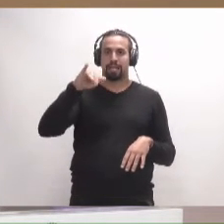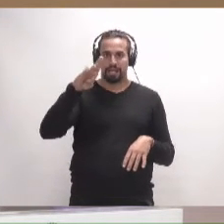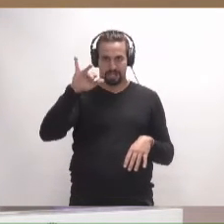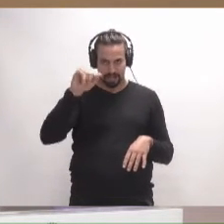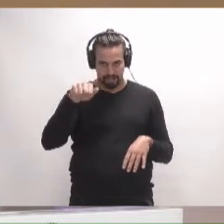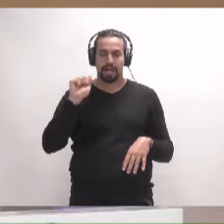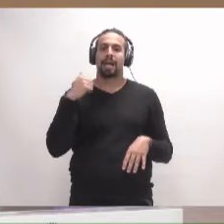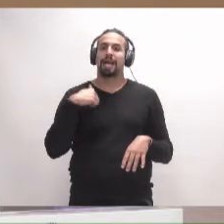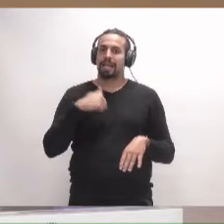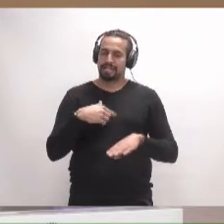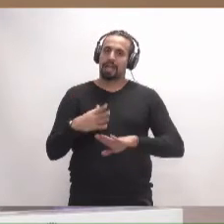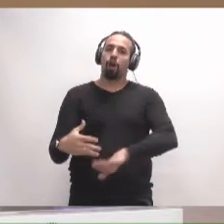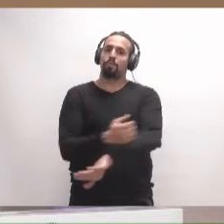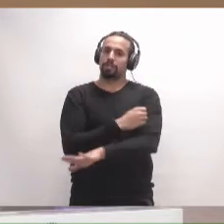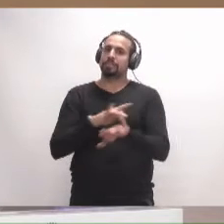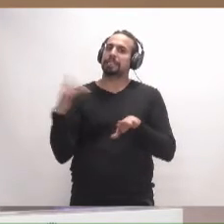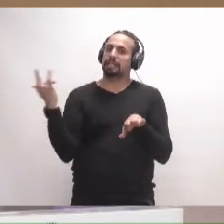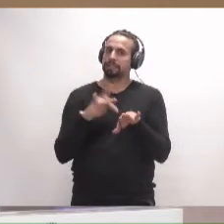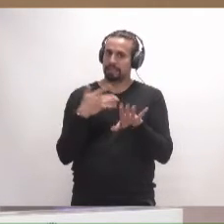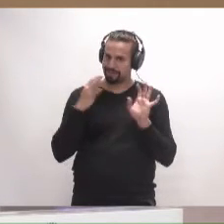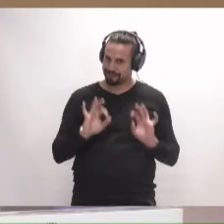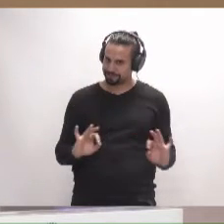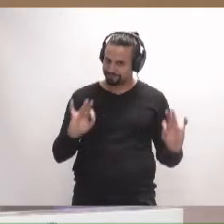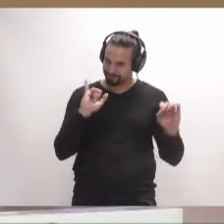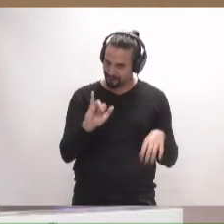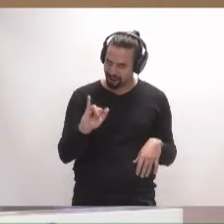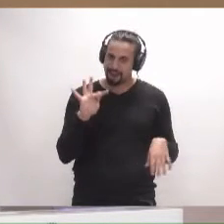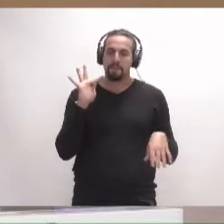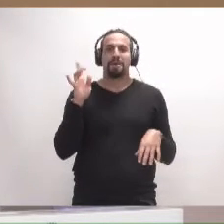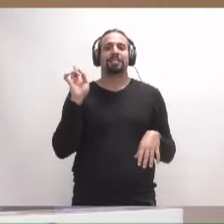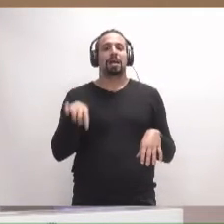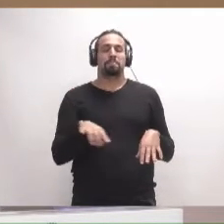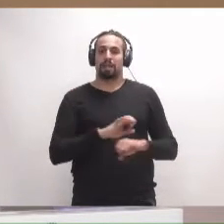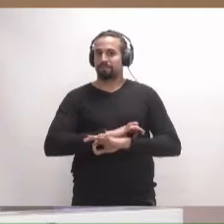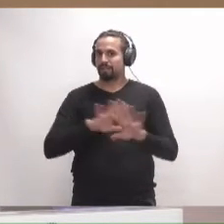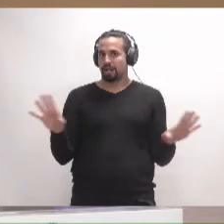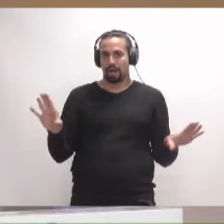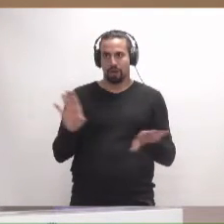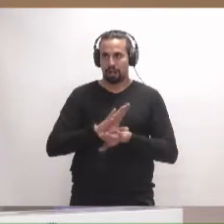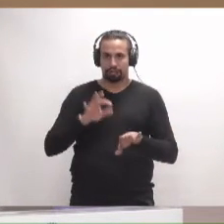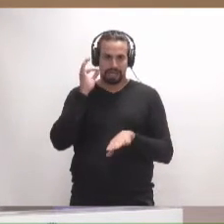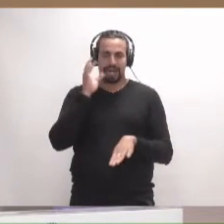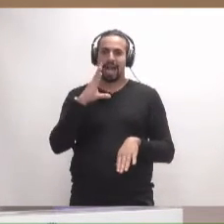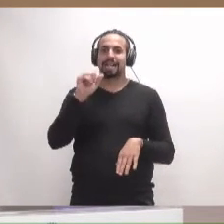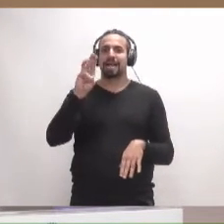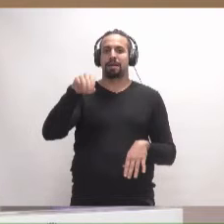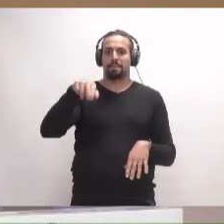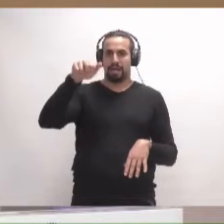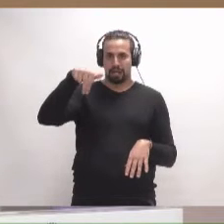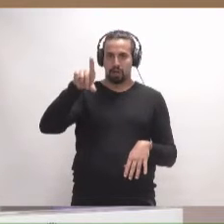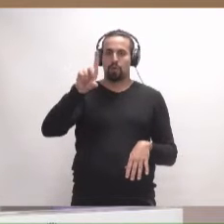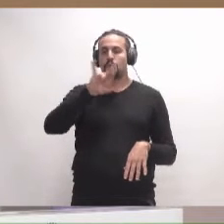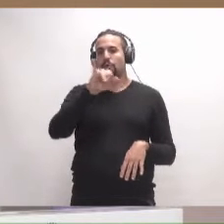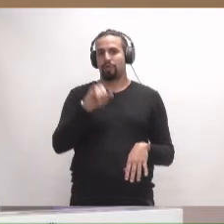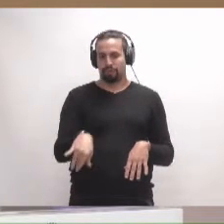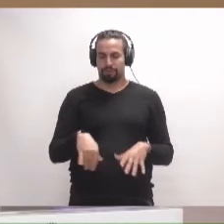corporación es especialmente sensible y, por supuesto, más que nadie, la consejera del Ramo, Carmen Luz Basso. Y